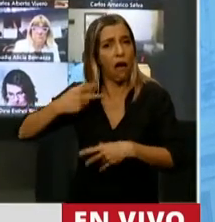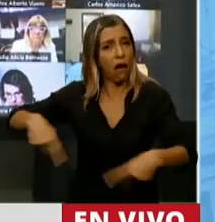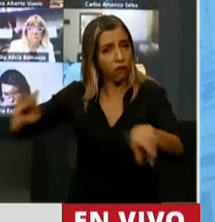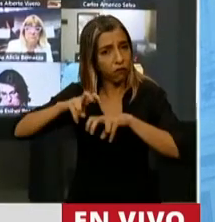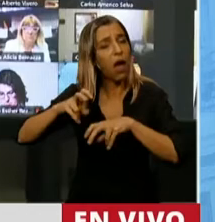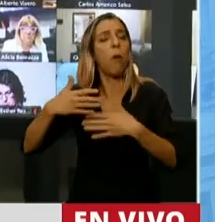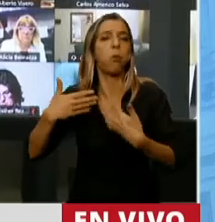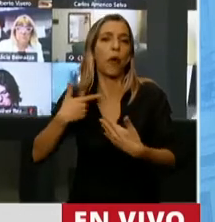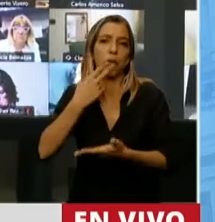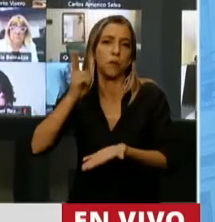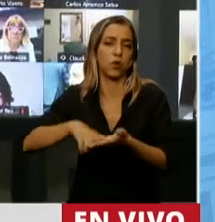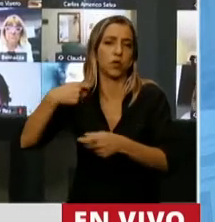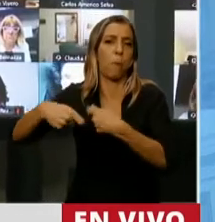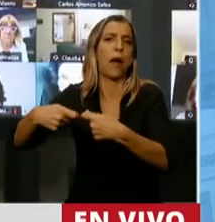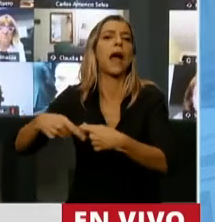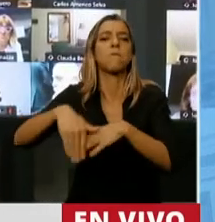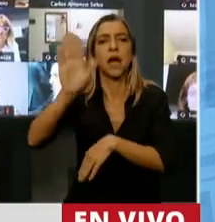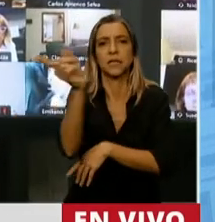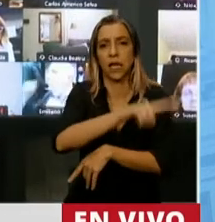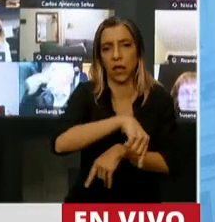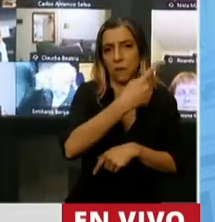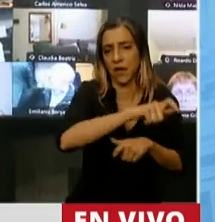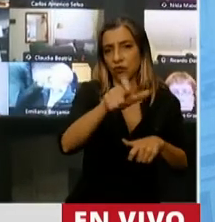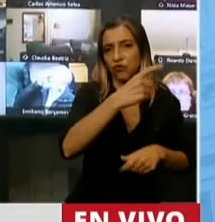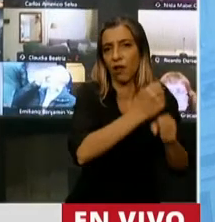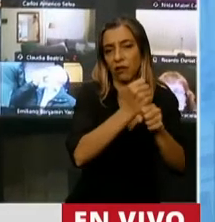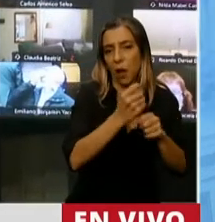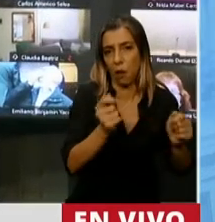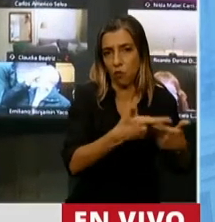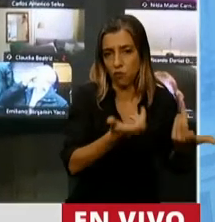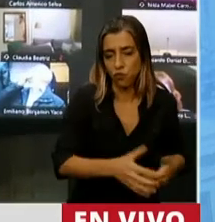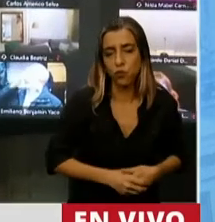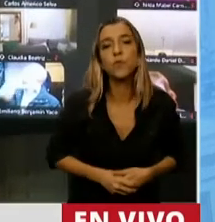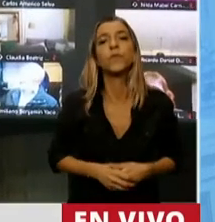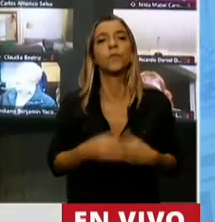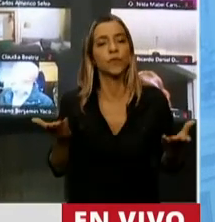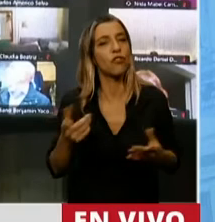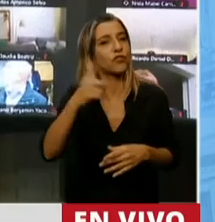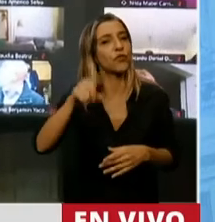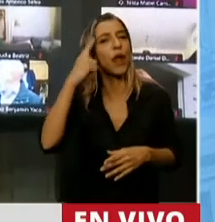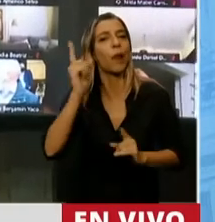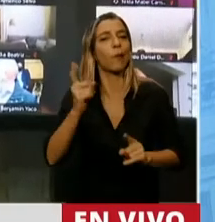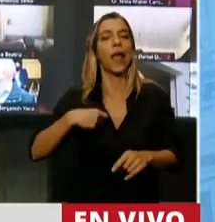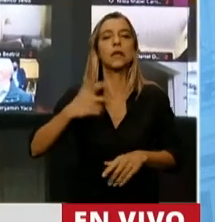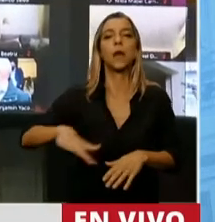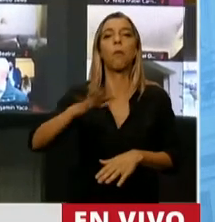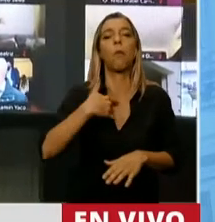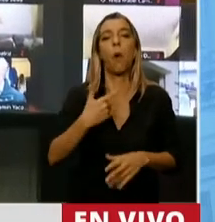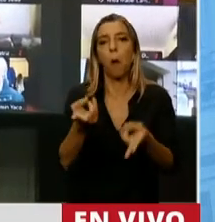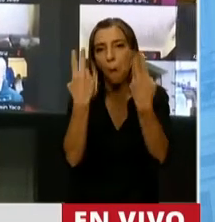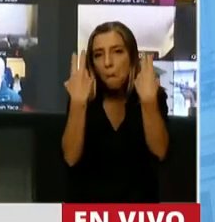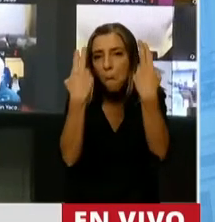pala, en los últimos años. Y aquellos desestabilizadores no subestimen al pueblo que es manso, paciente,